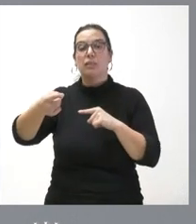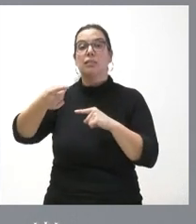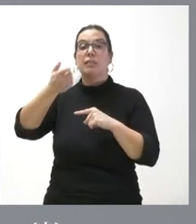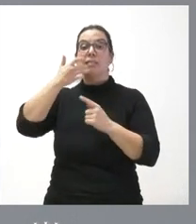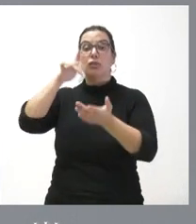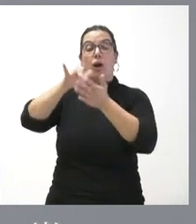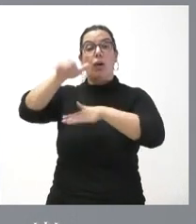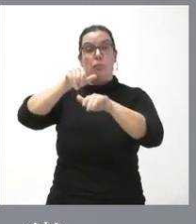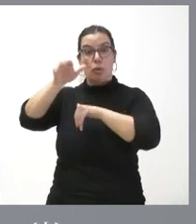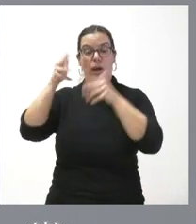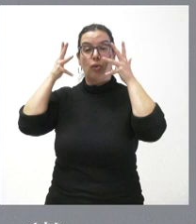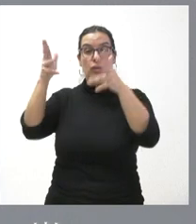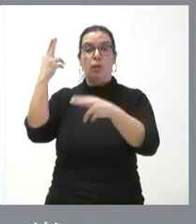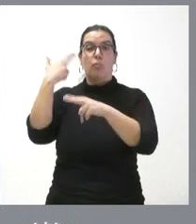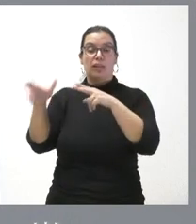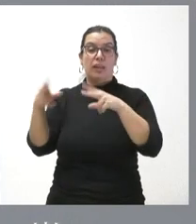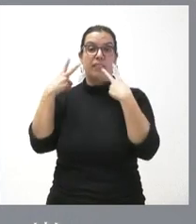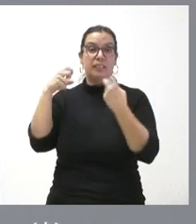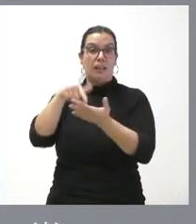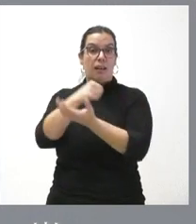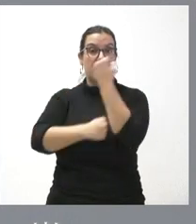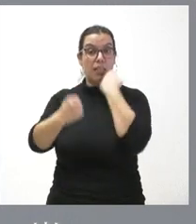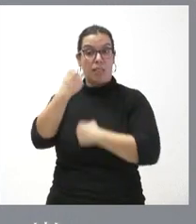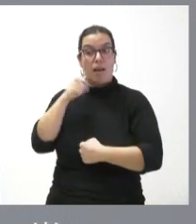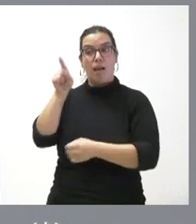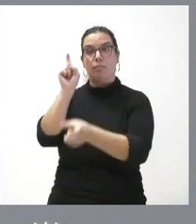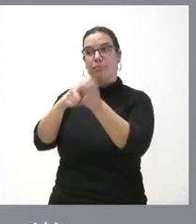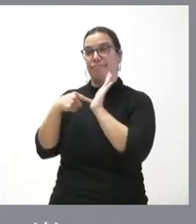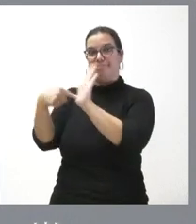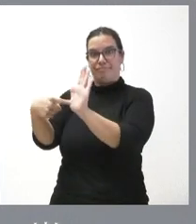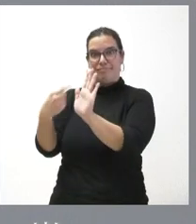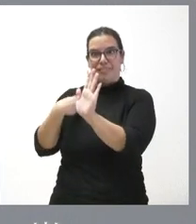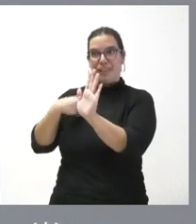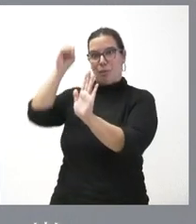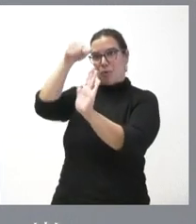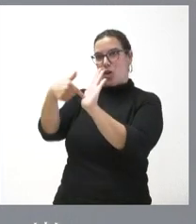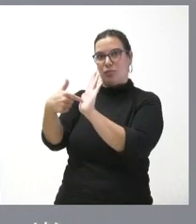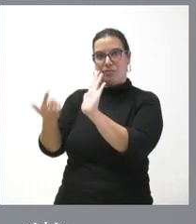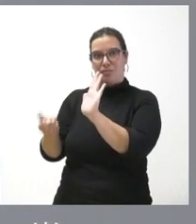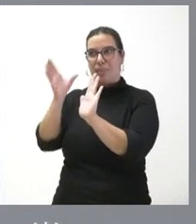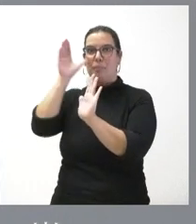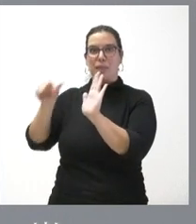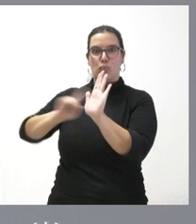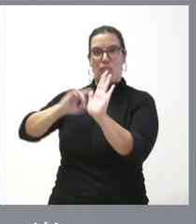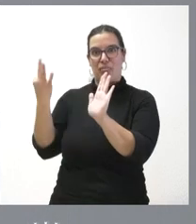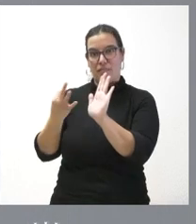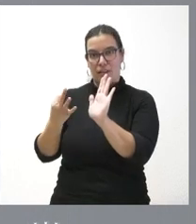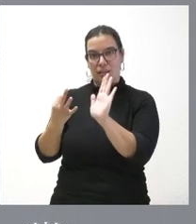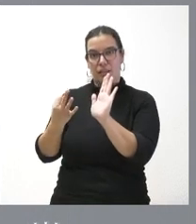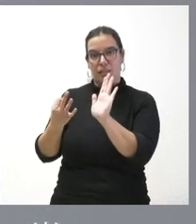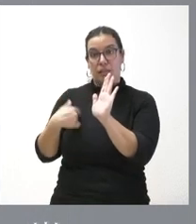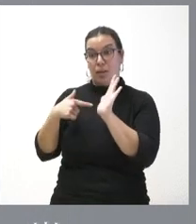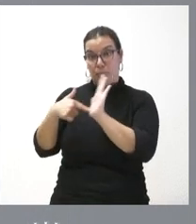se convoque el Consejo de Política Fiscal y Financiera para que nuestros argumentos se escuchen nosotros nos presentaremos con estos argumentos